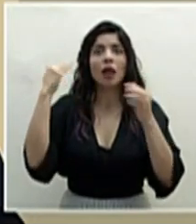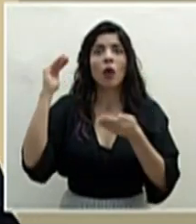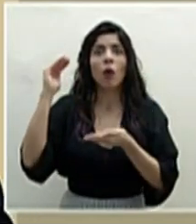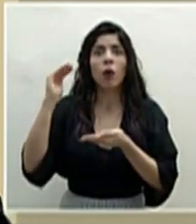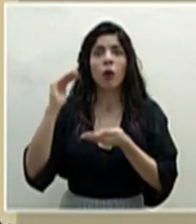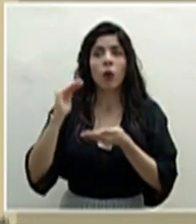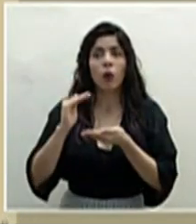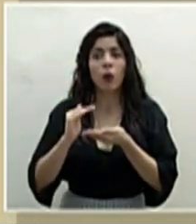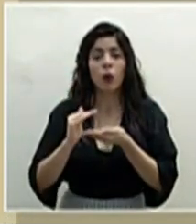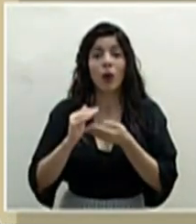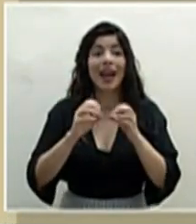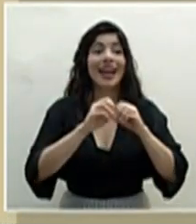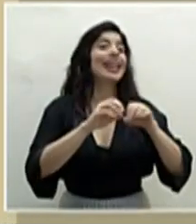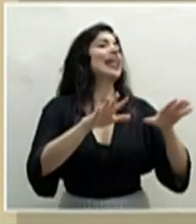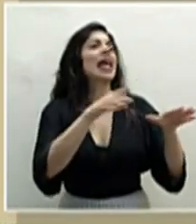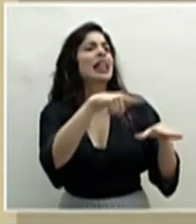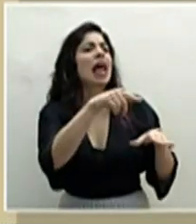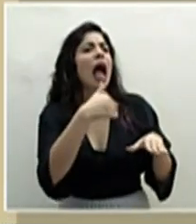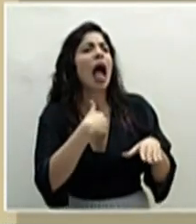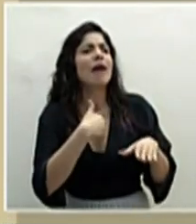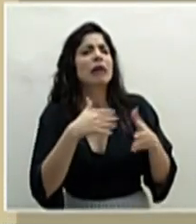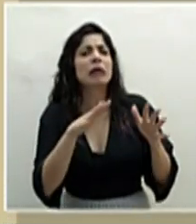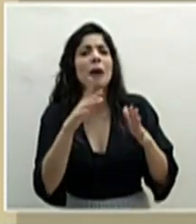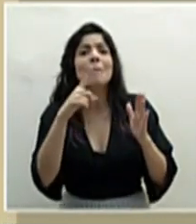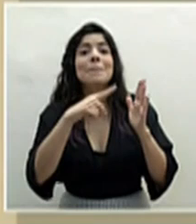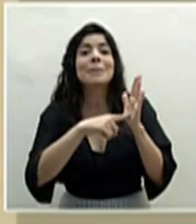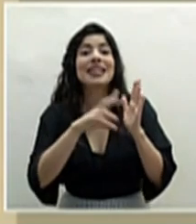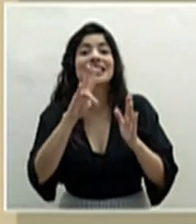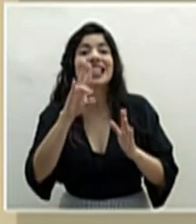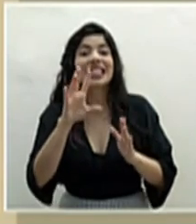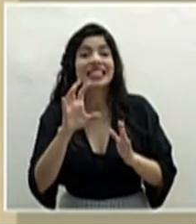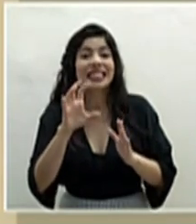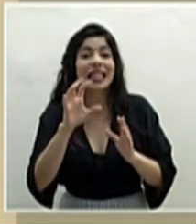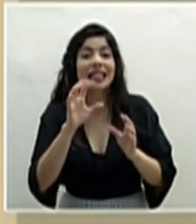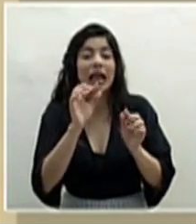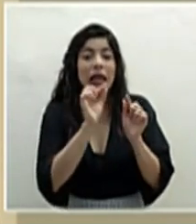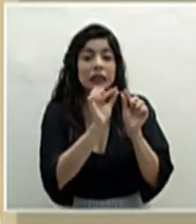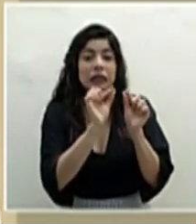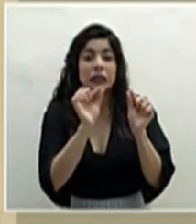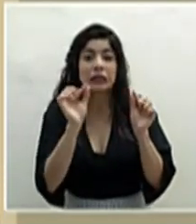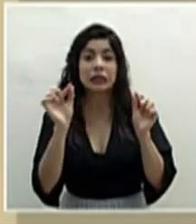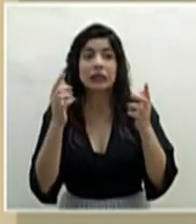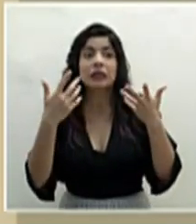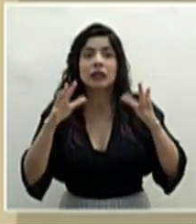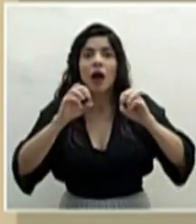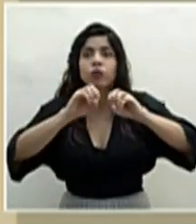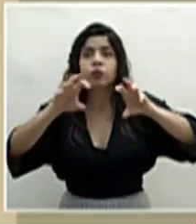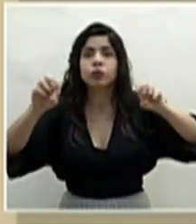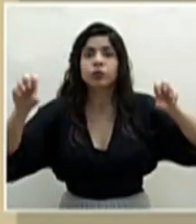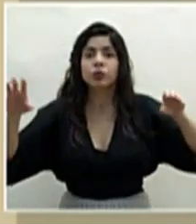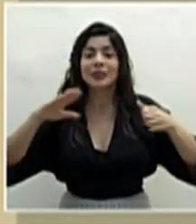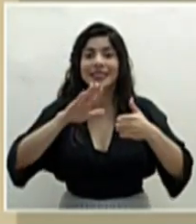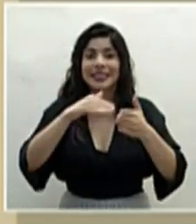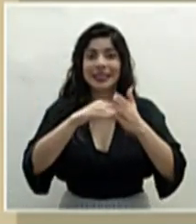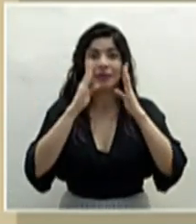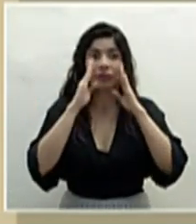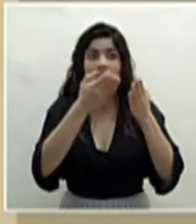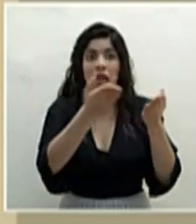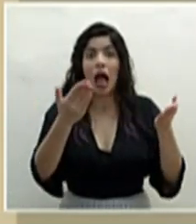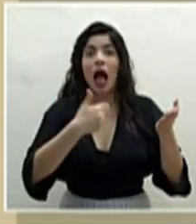teníamos en red más o menos 1.700 unidades distribuidas en todos los centros de atención,